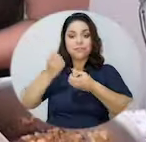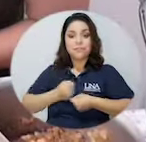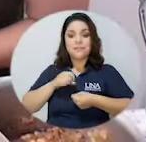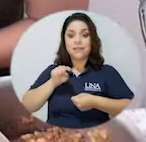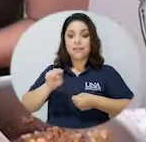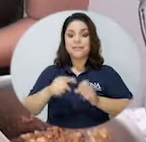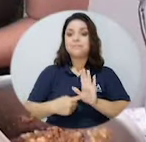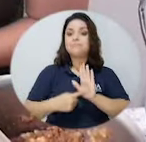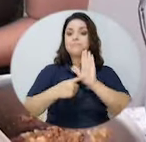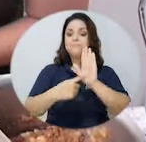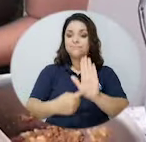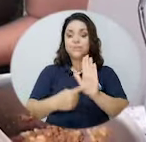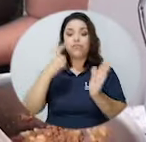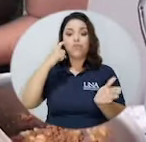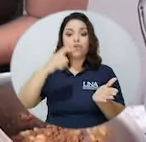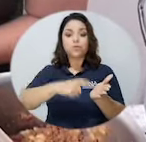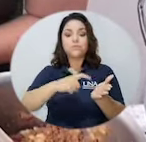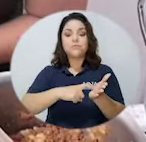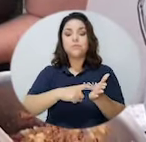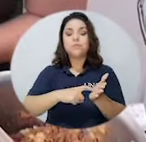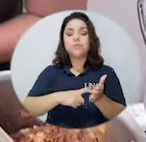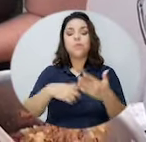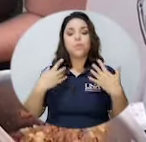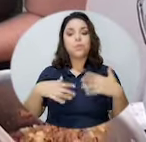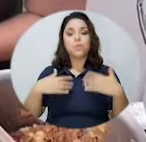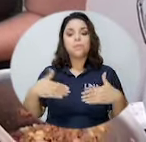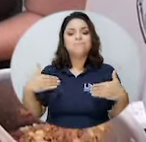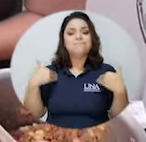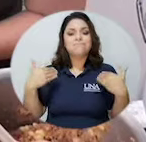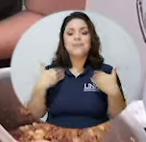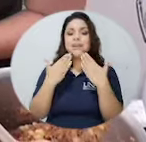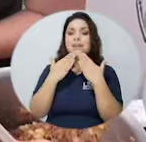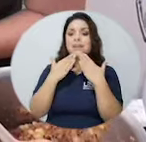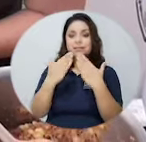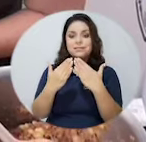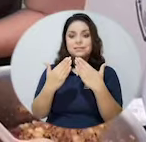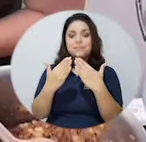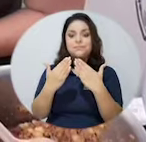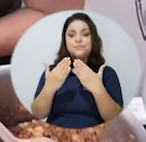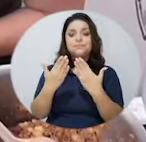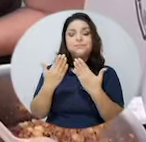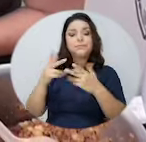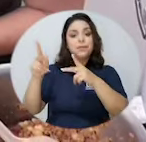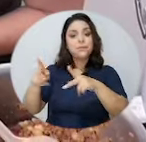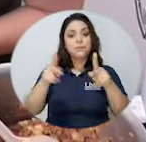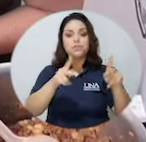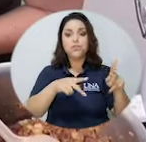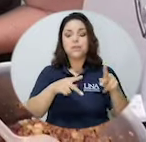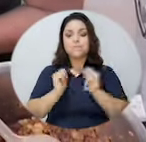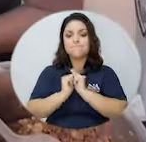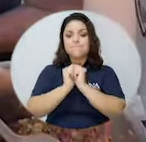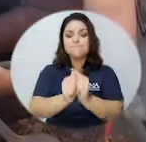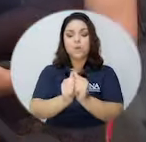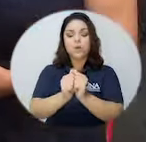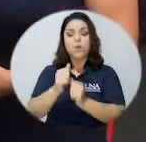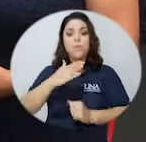reconocimiento fue de mucha gratitud y alegría hacia las personas que